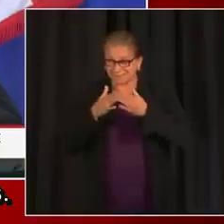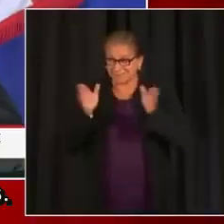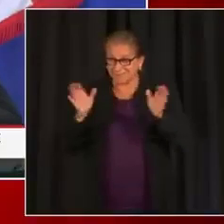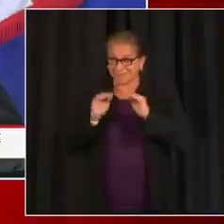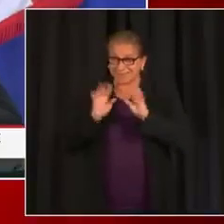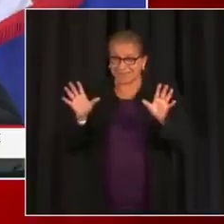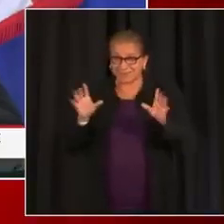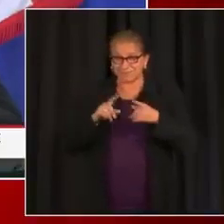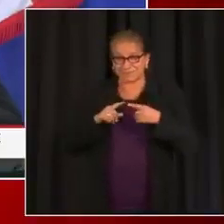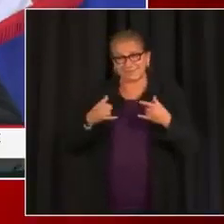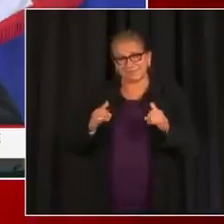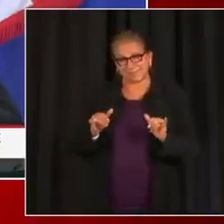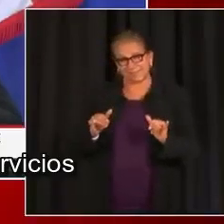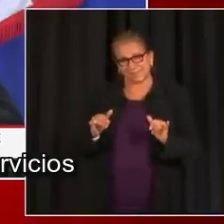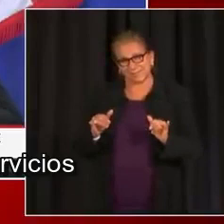claros.